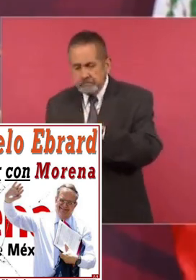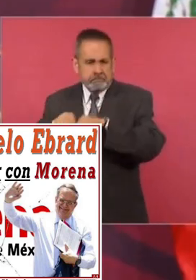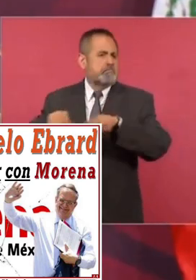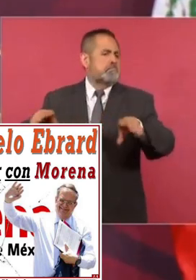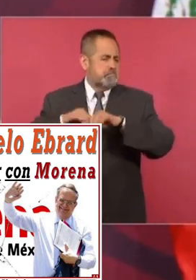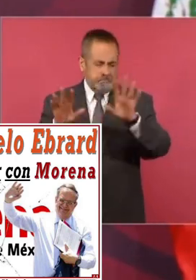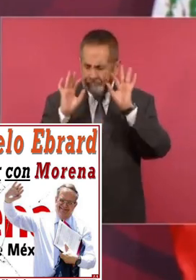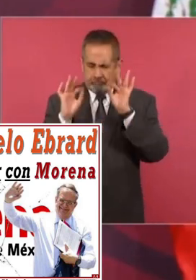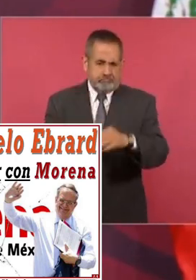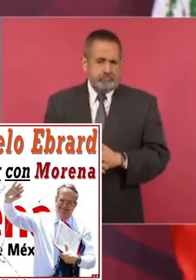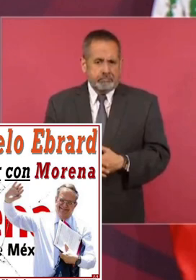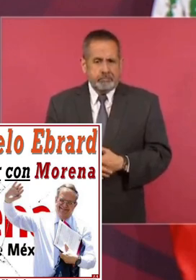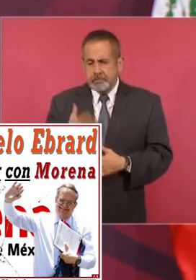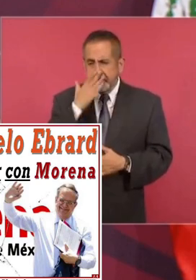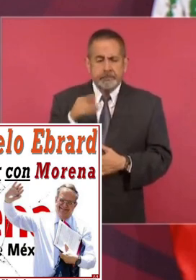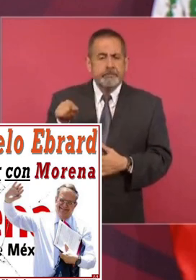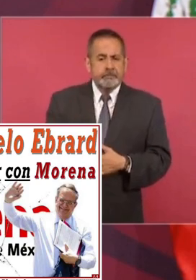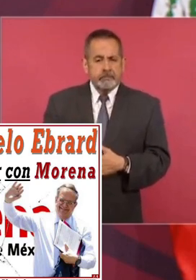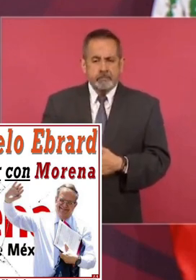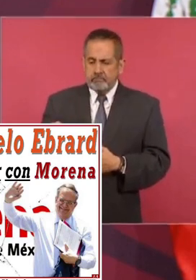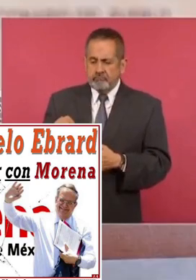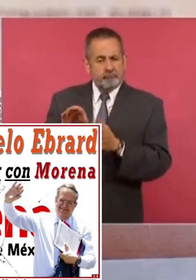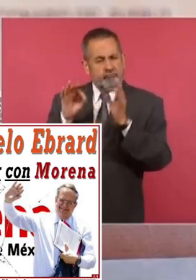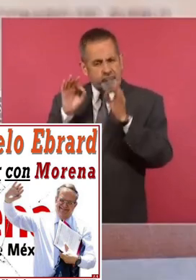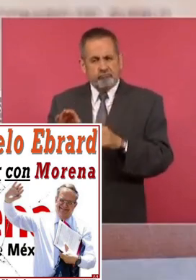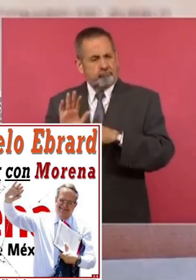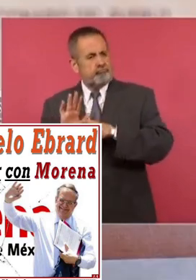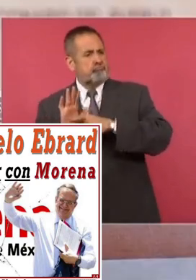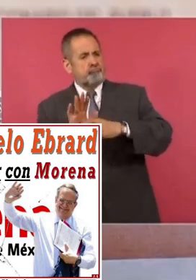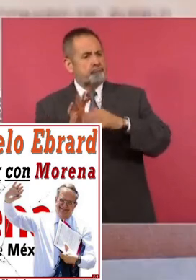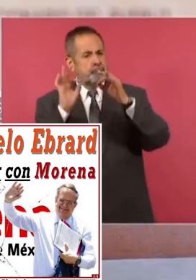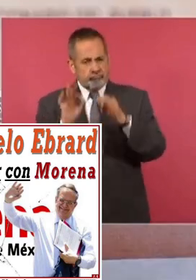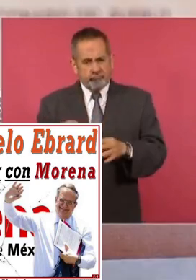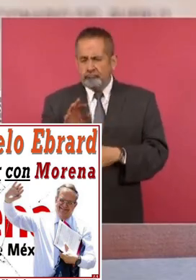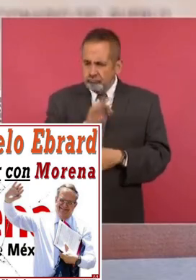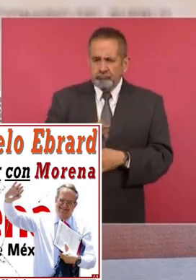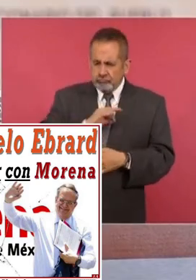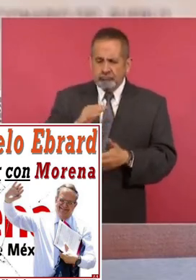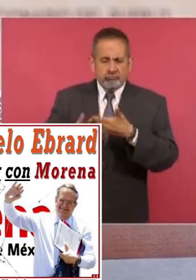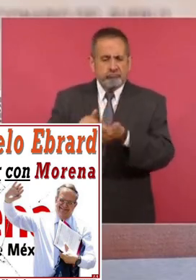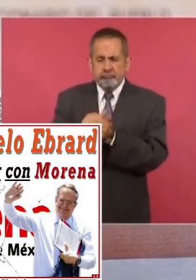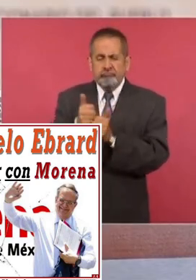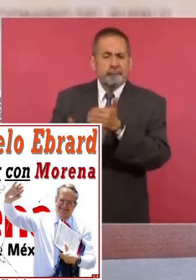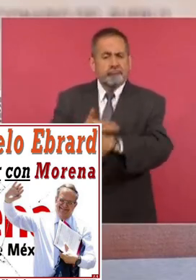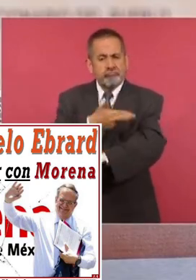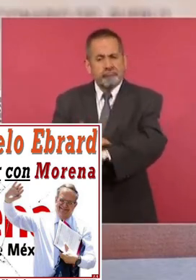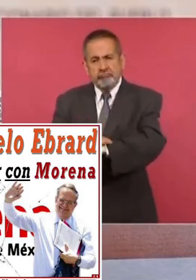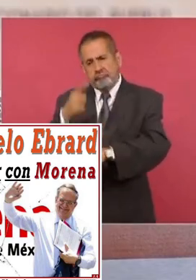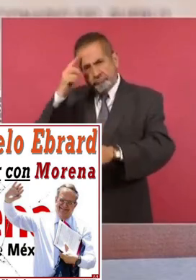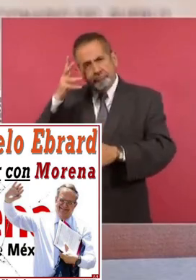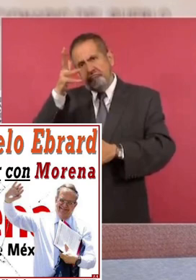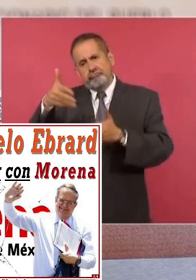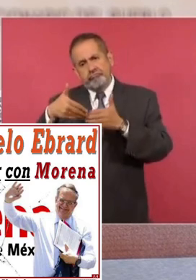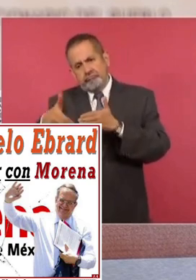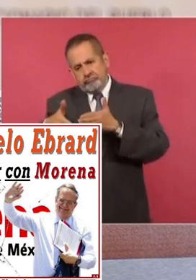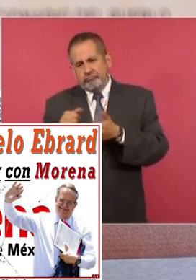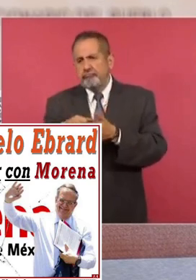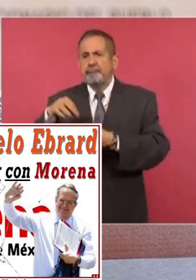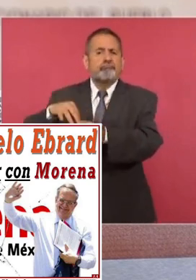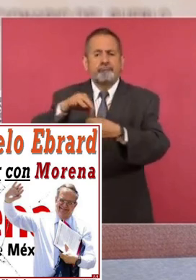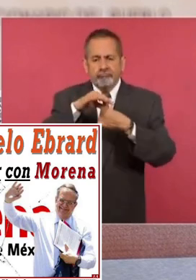finalmente un ejemplo de cómo pueden darse estos procesos en adelante, precisamente